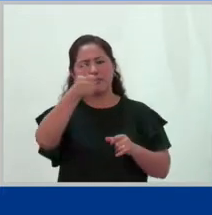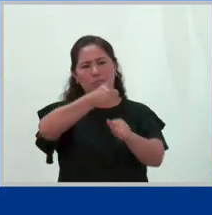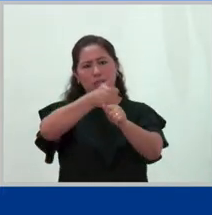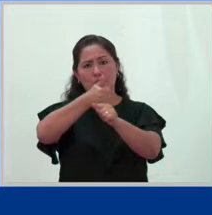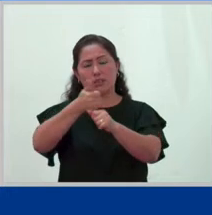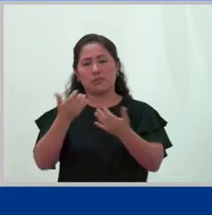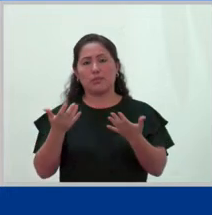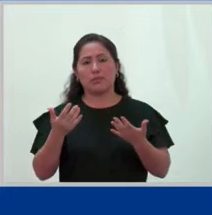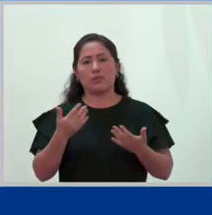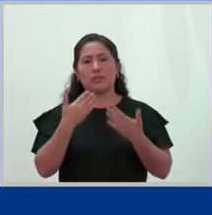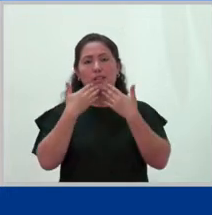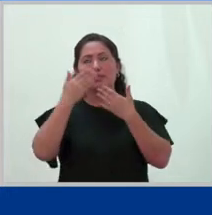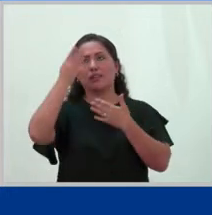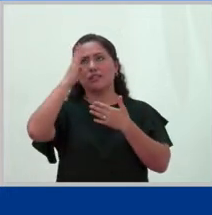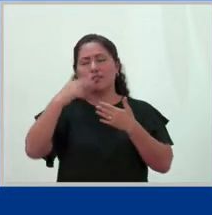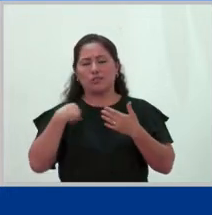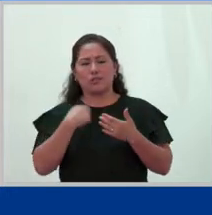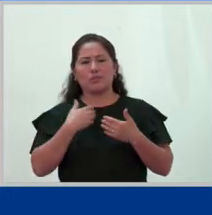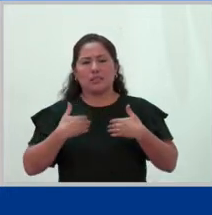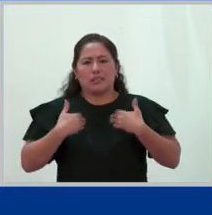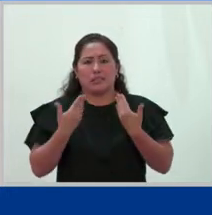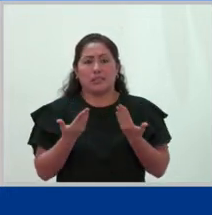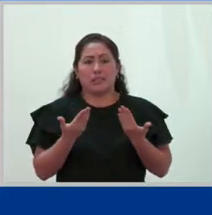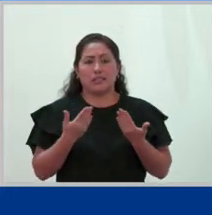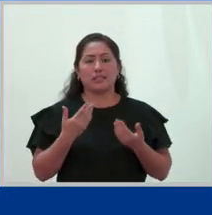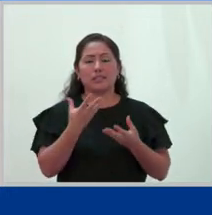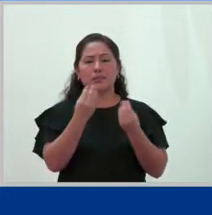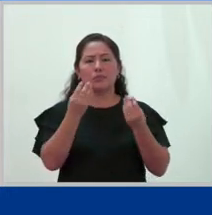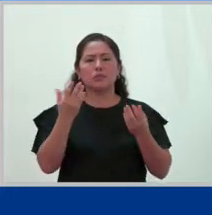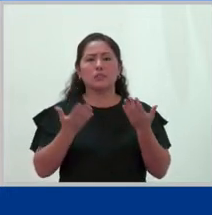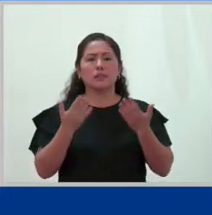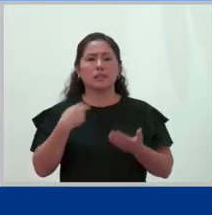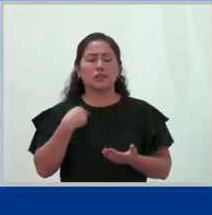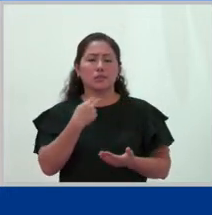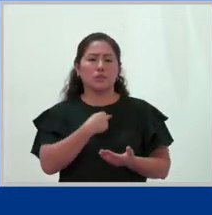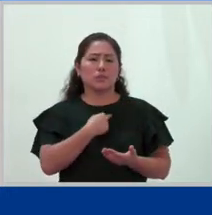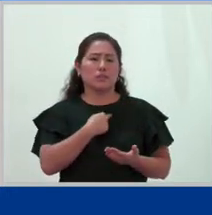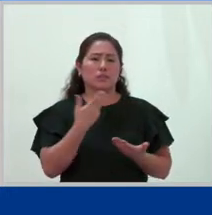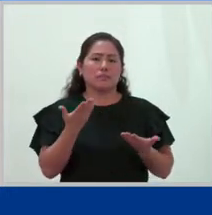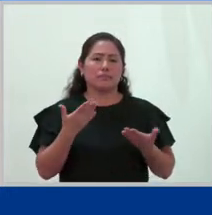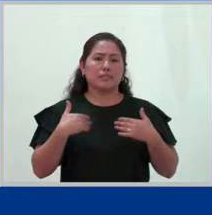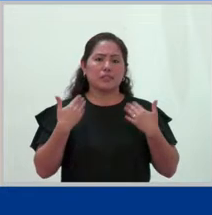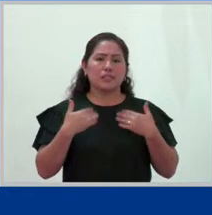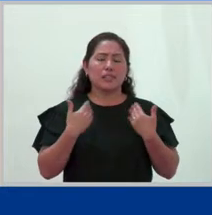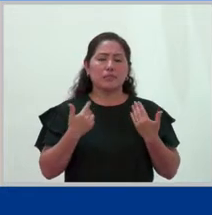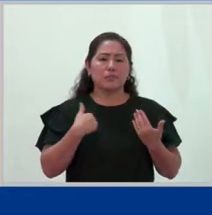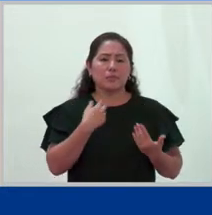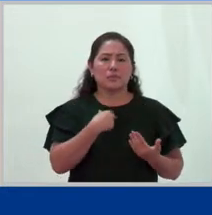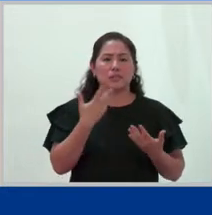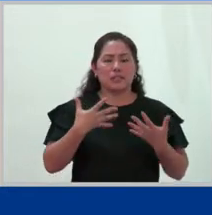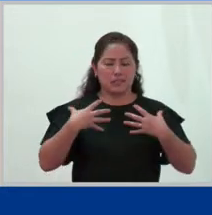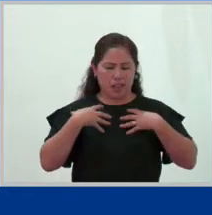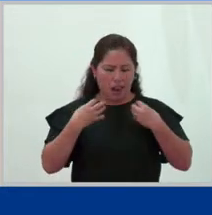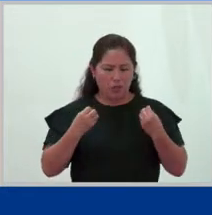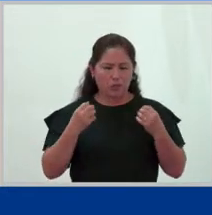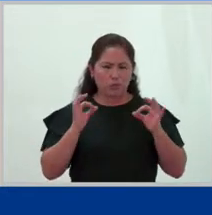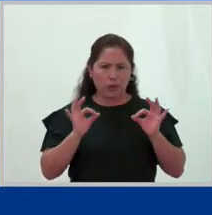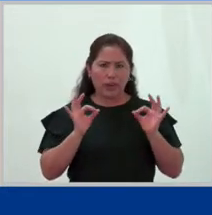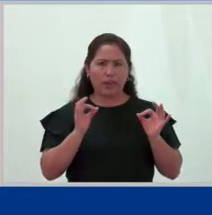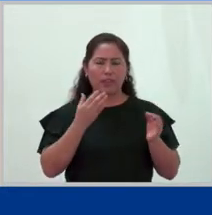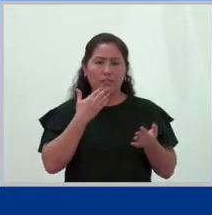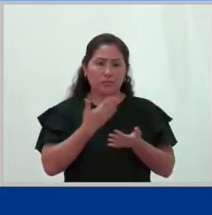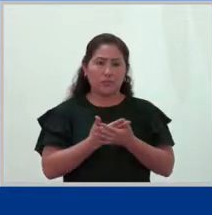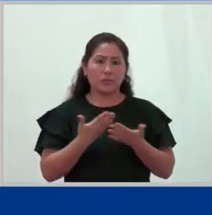gracias a Dios, que podemos decir además que seguramente muchos de nosotros gozamos de una salud relativamente